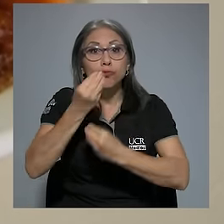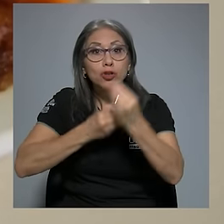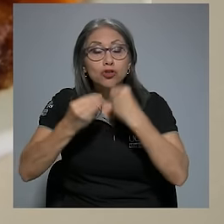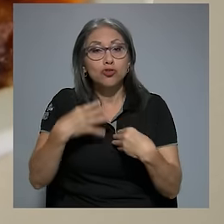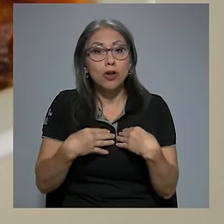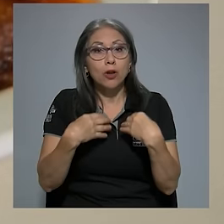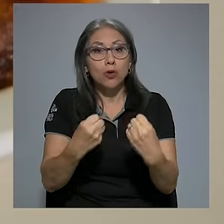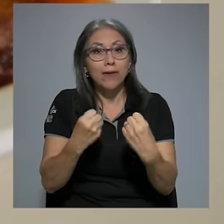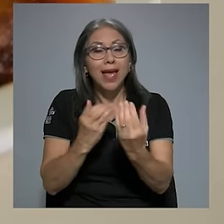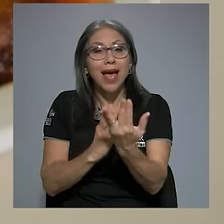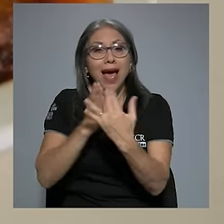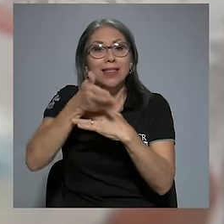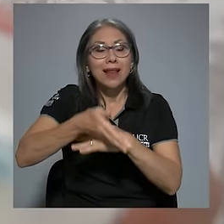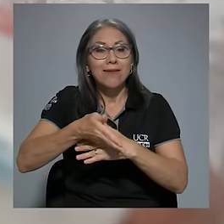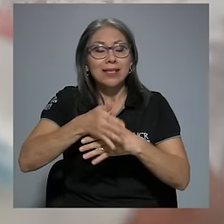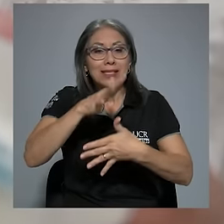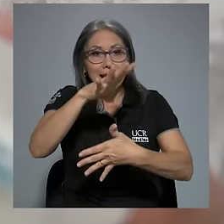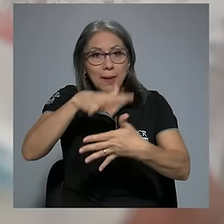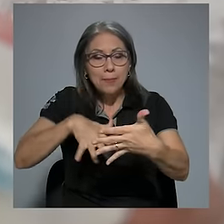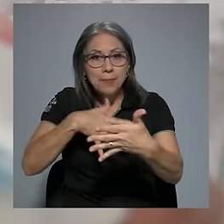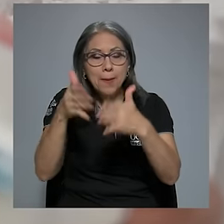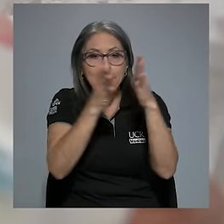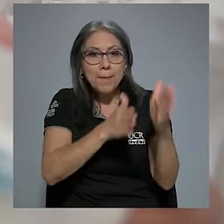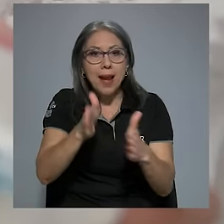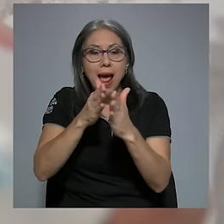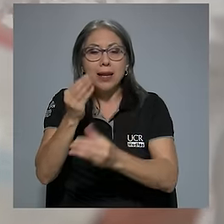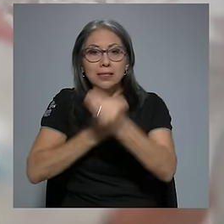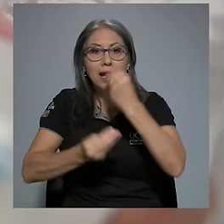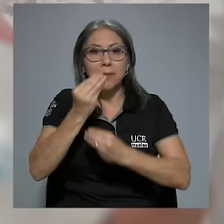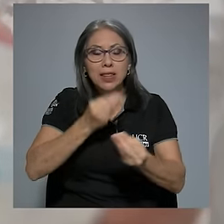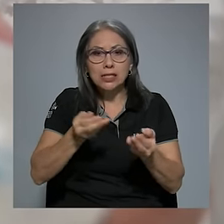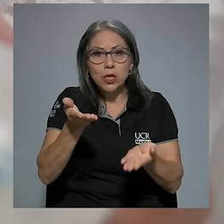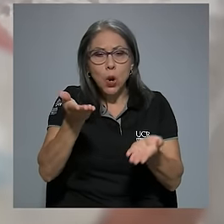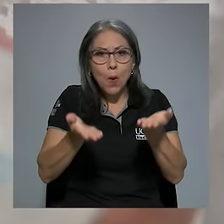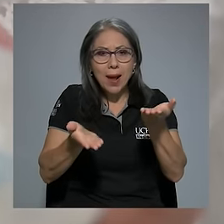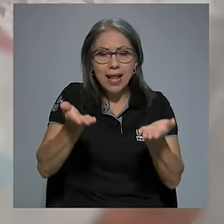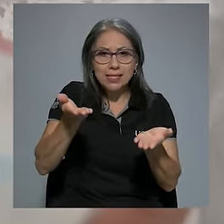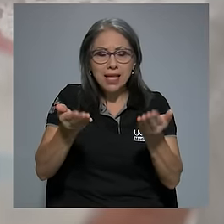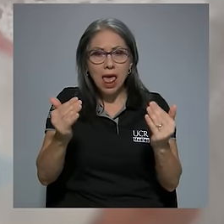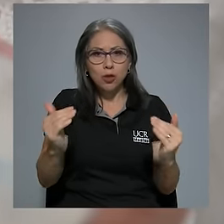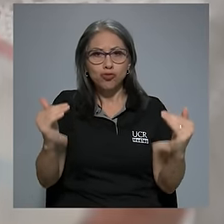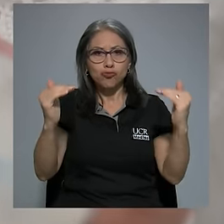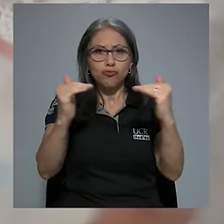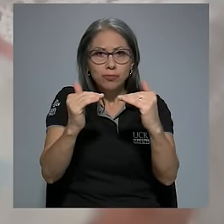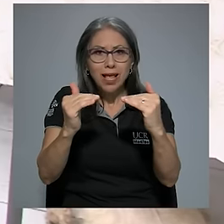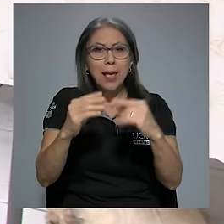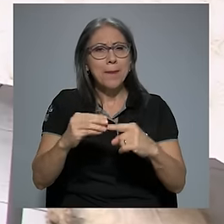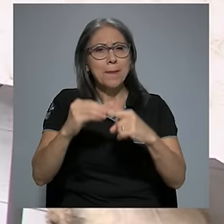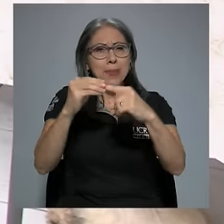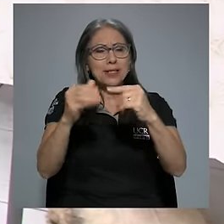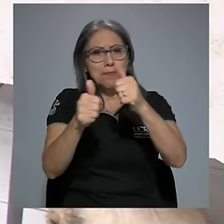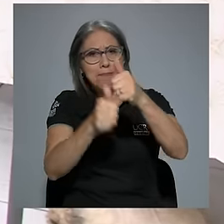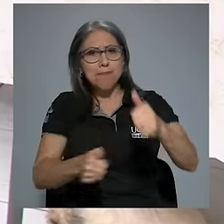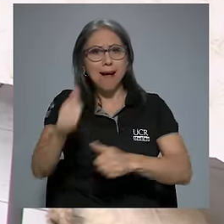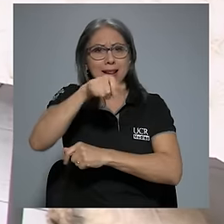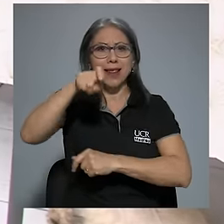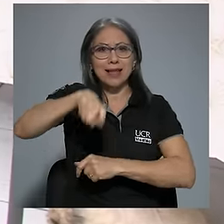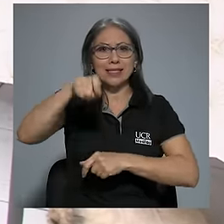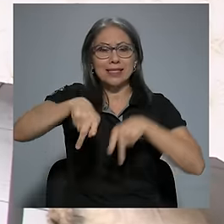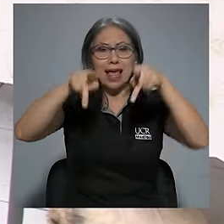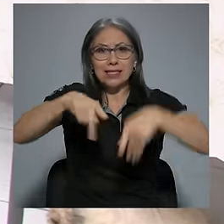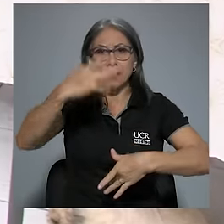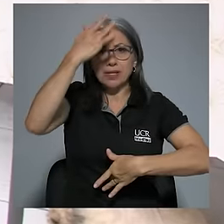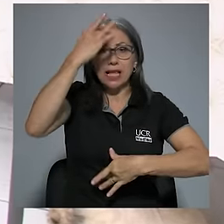saludable mediante planes de alimentación balanceados y en donde se prioriza las necesidades del paciente o del usuario